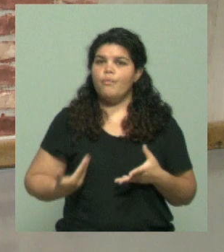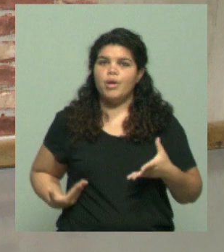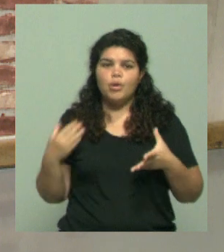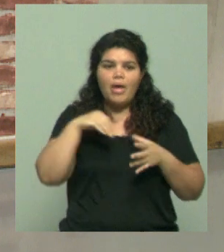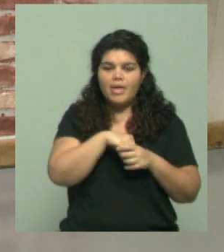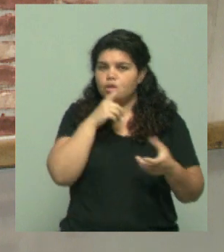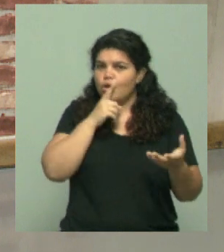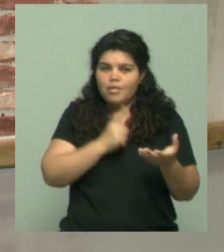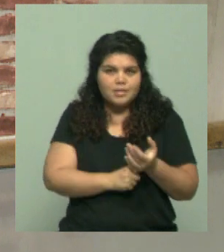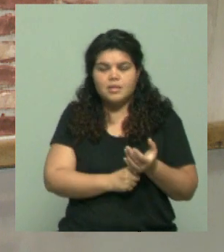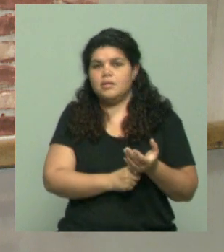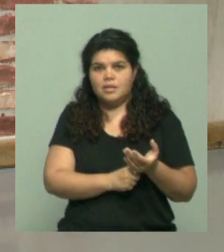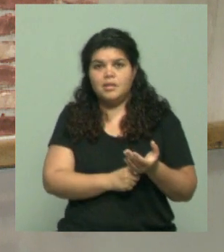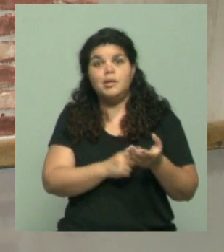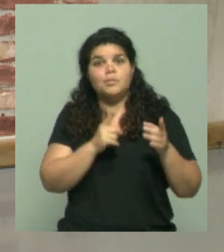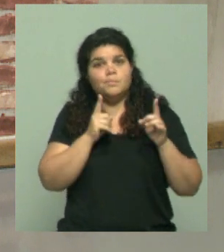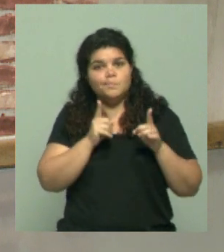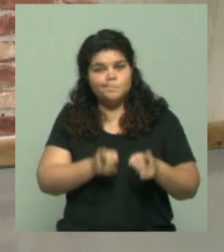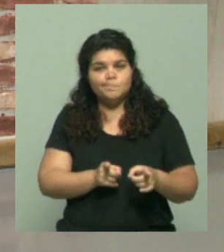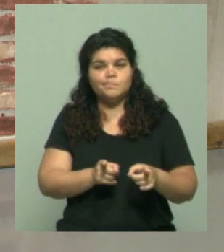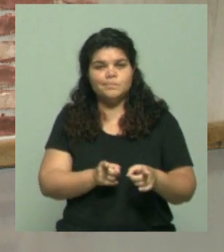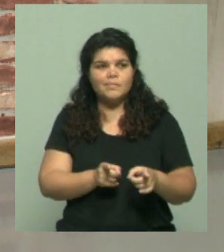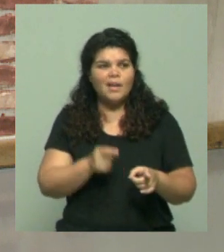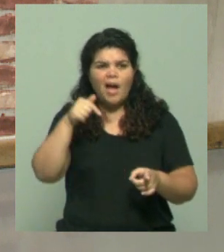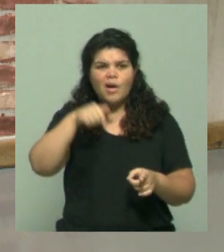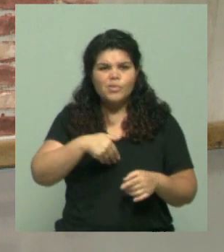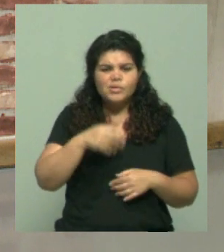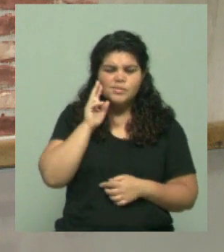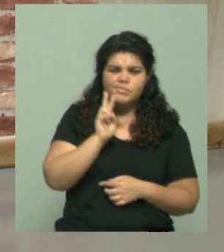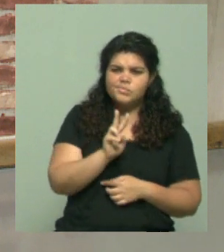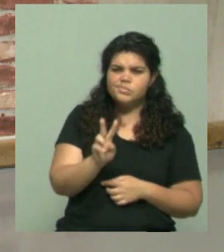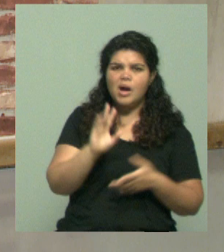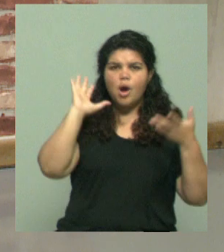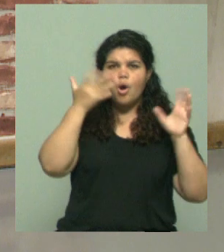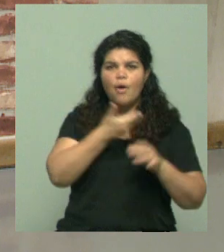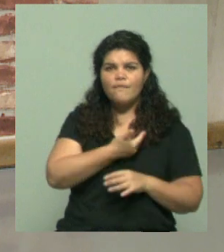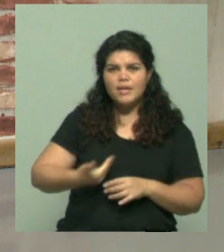Y a eso estaría apuntando a todo lo contrario, ¿no?, el gobierno de Javier Milei.